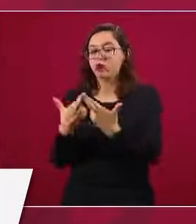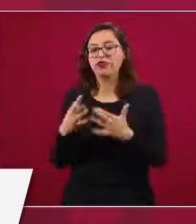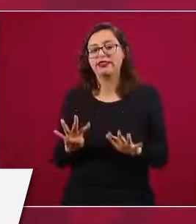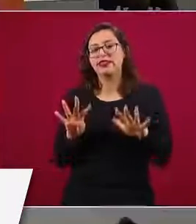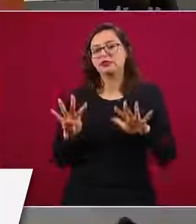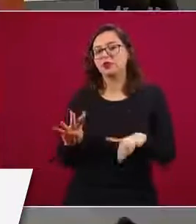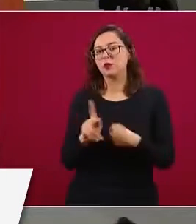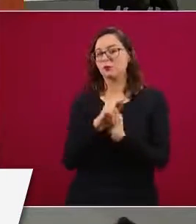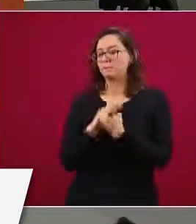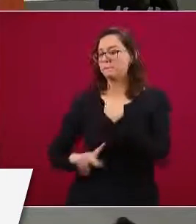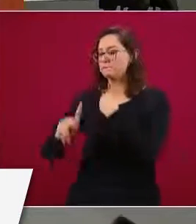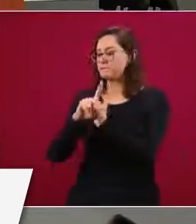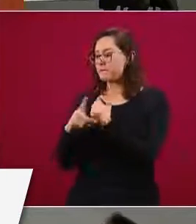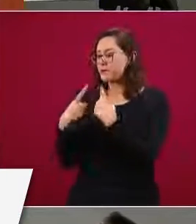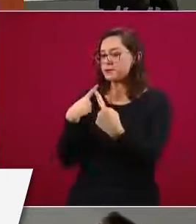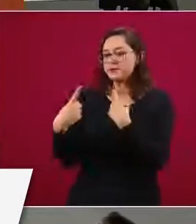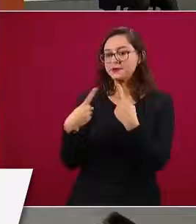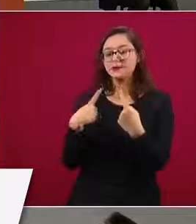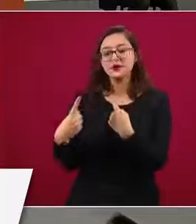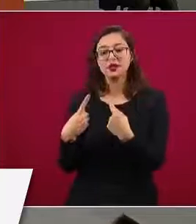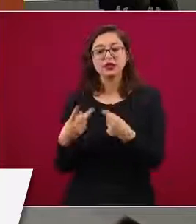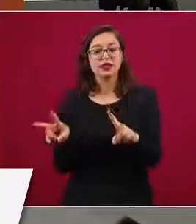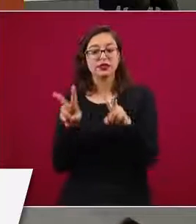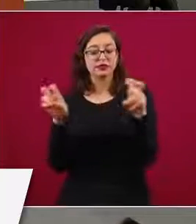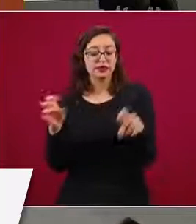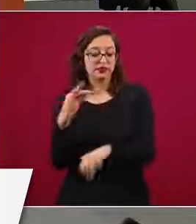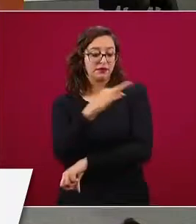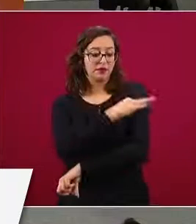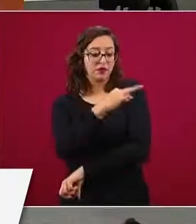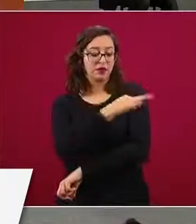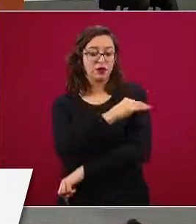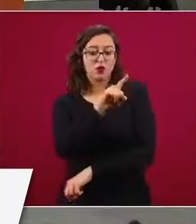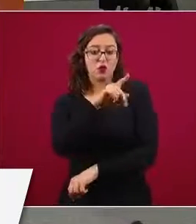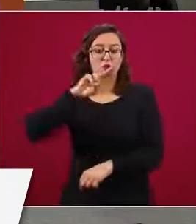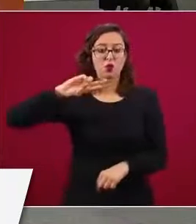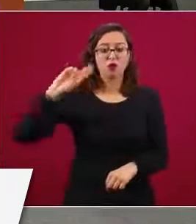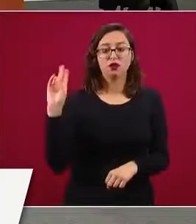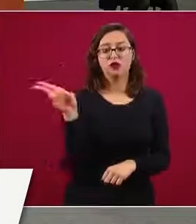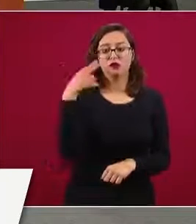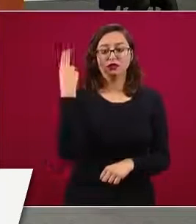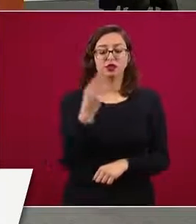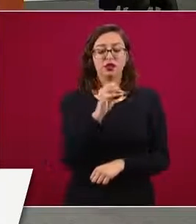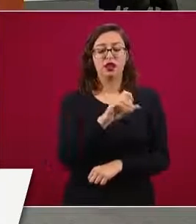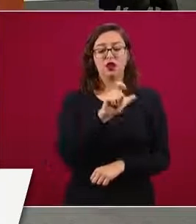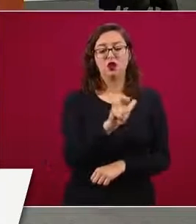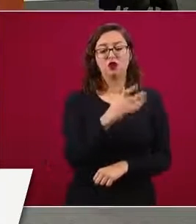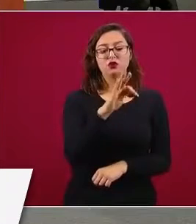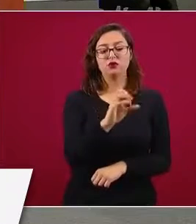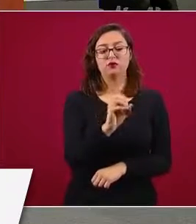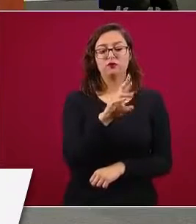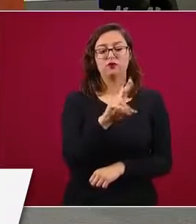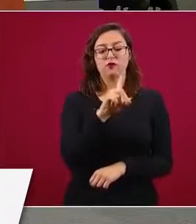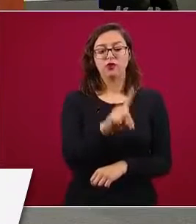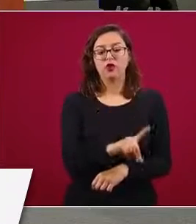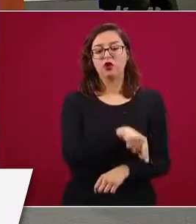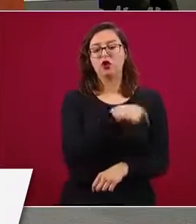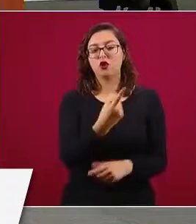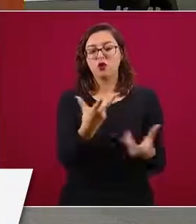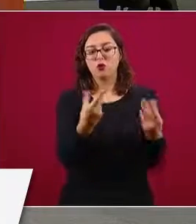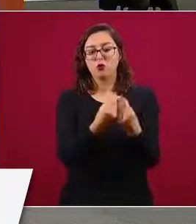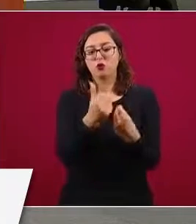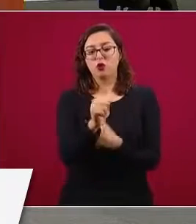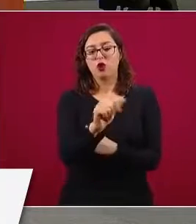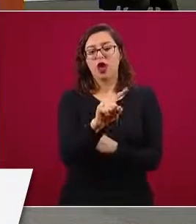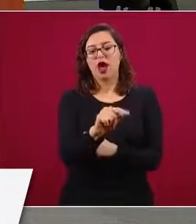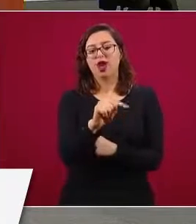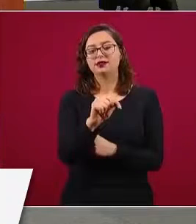respecto a la vacuna de la Universidad de Oxford y AstraZeneca? El costo por dosis